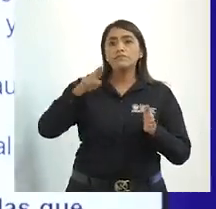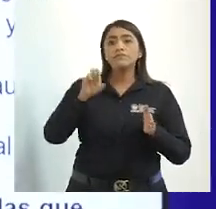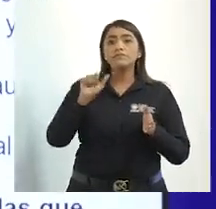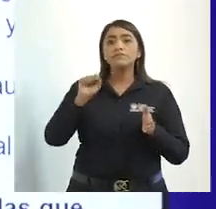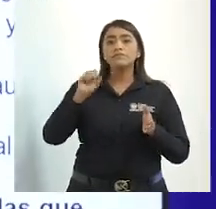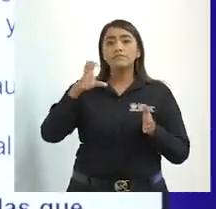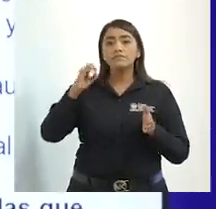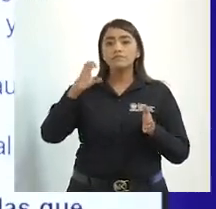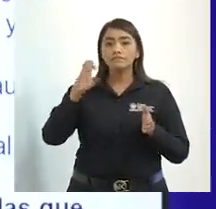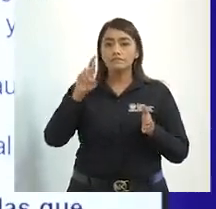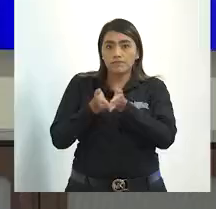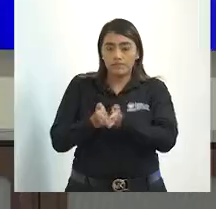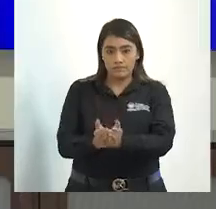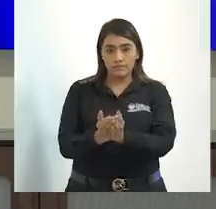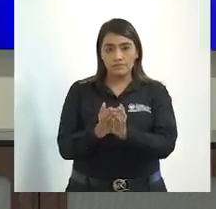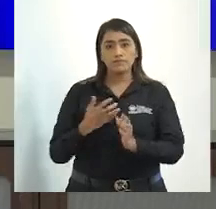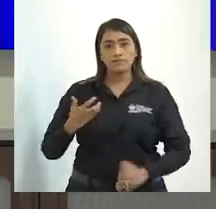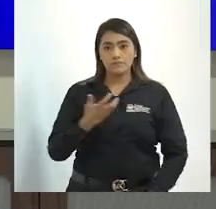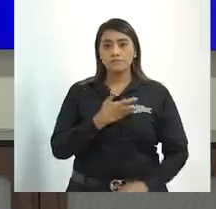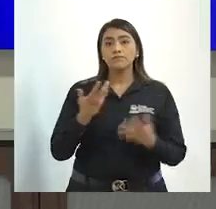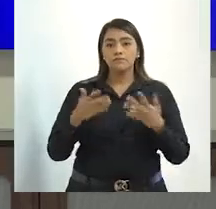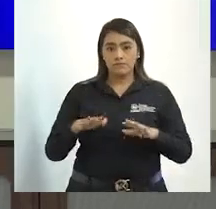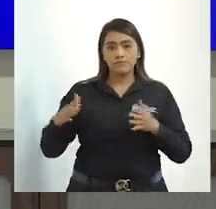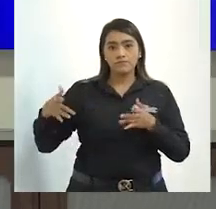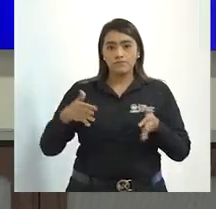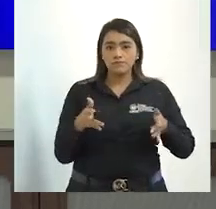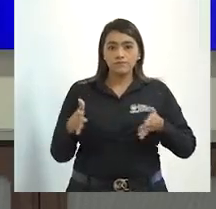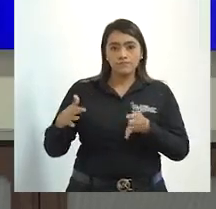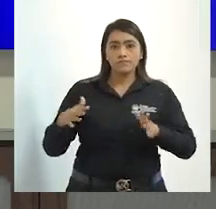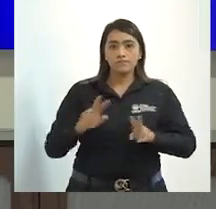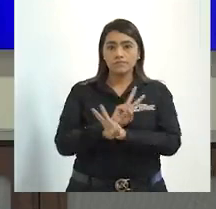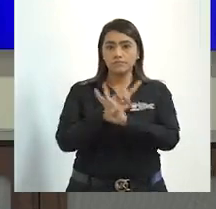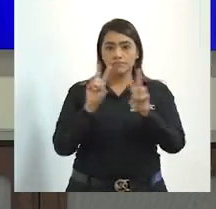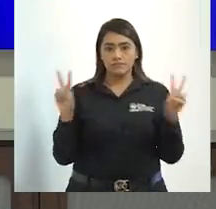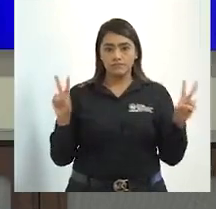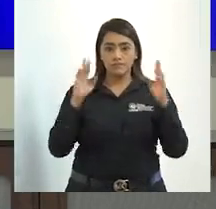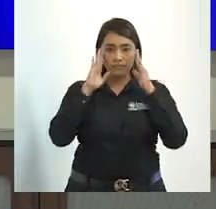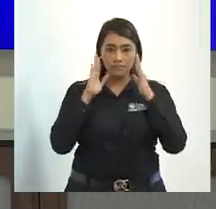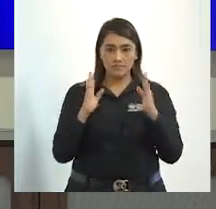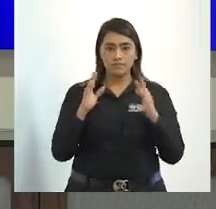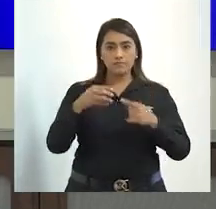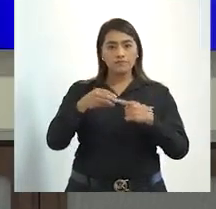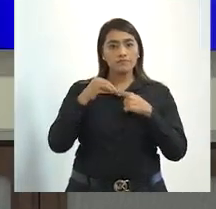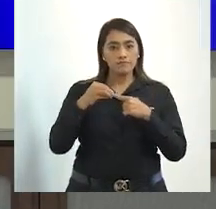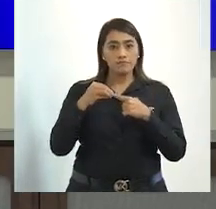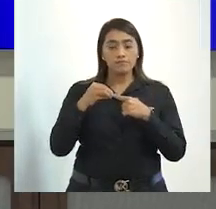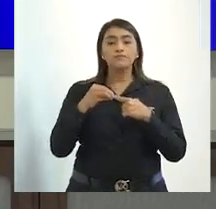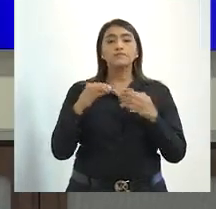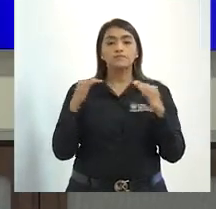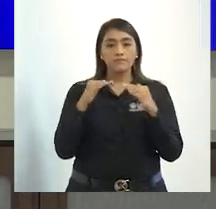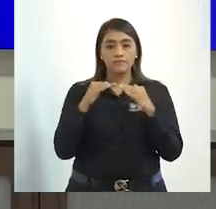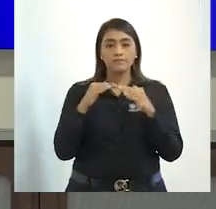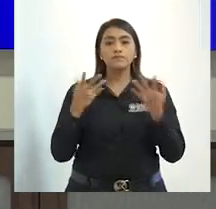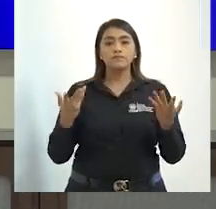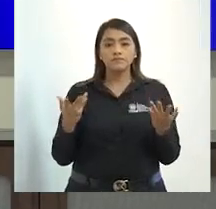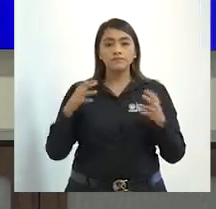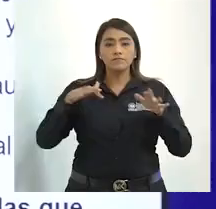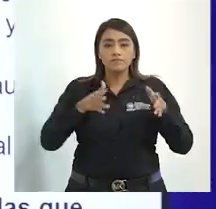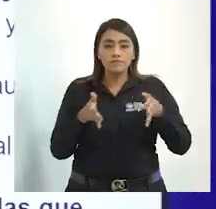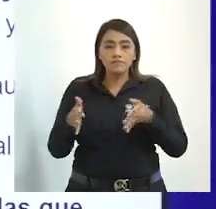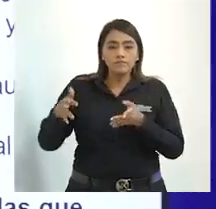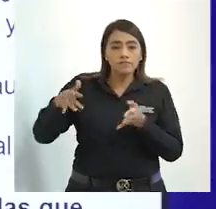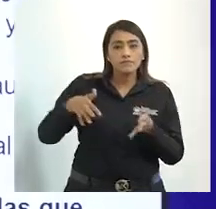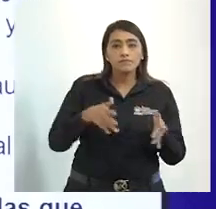de La Unión, río Paz también, atención especial a ríos y quebradas también que